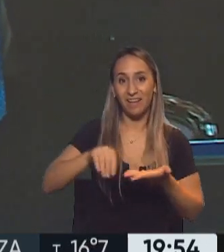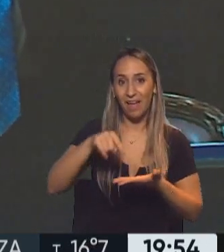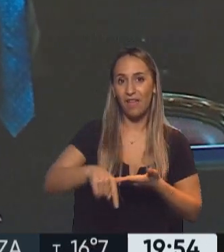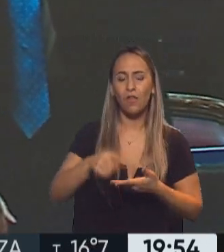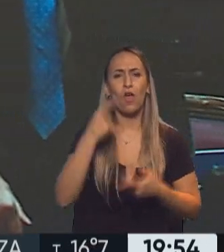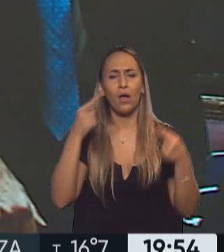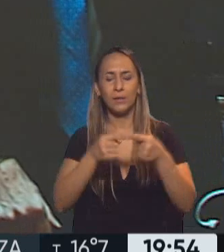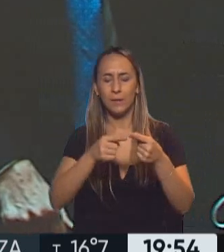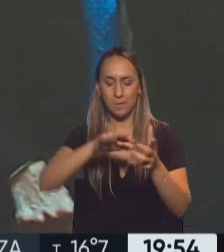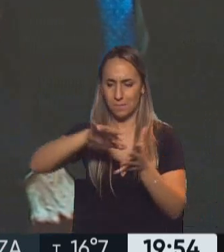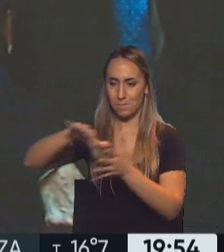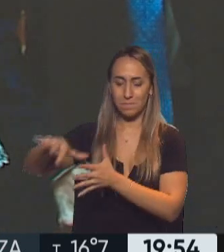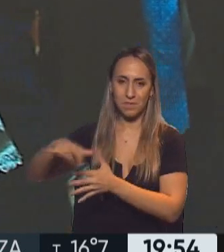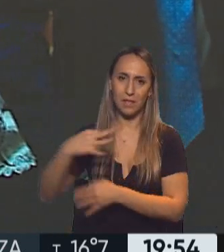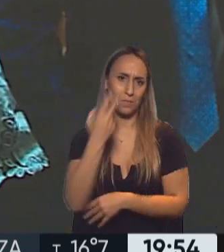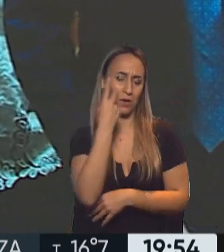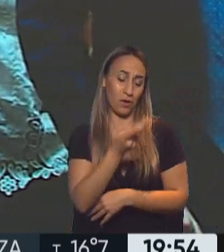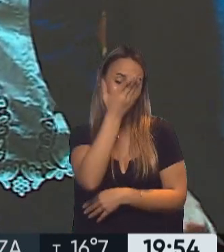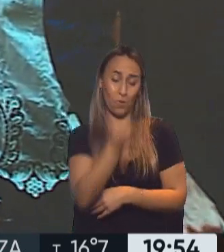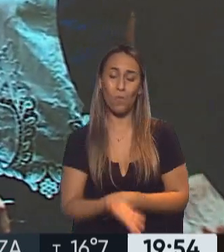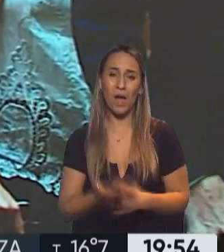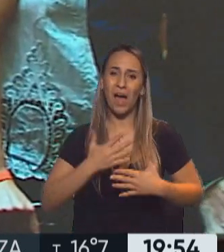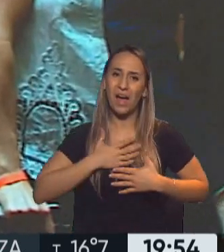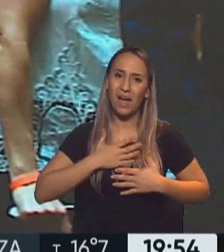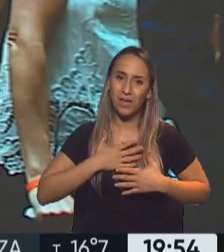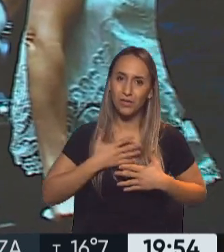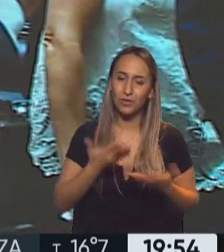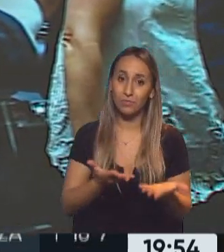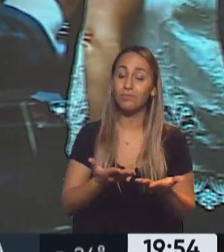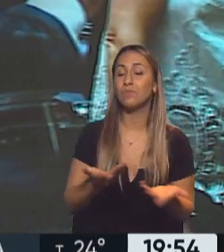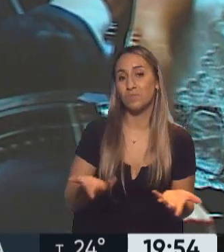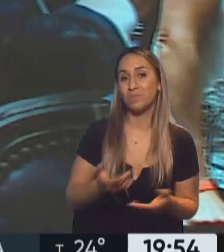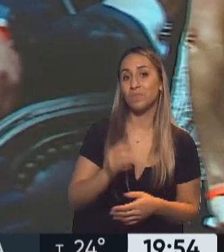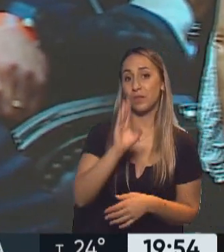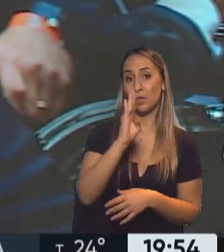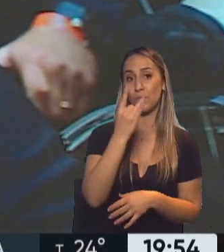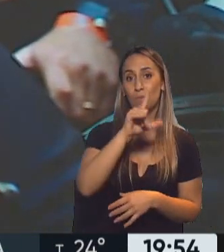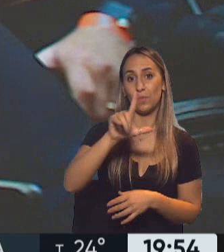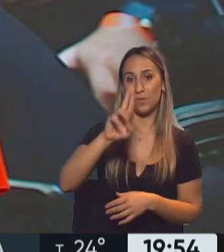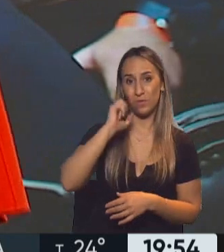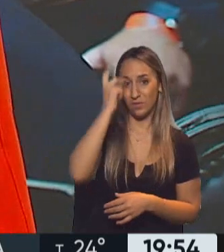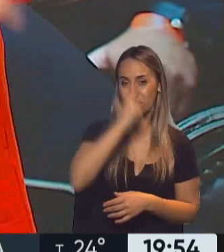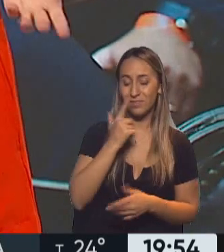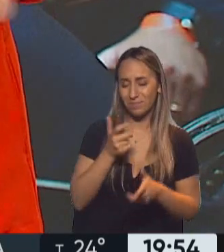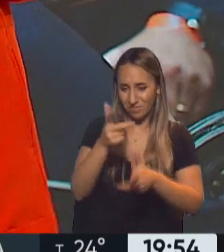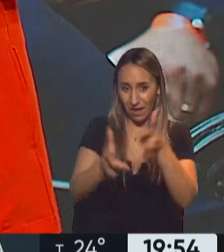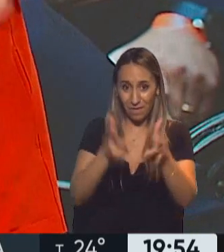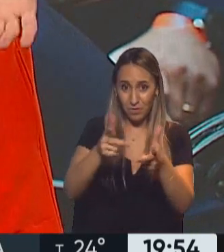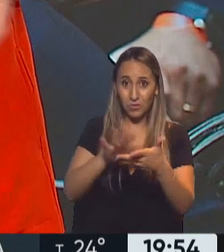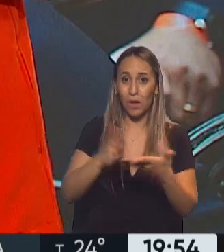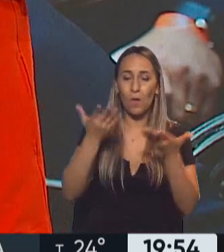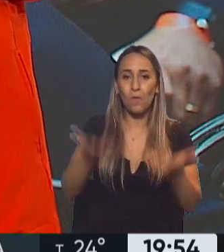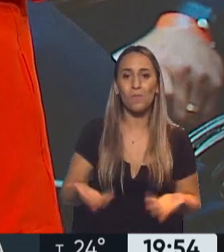hay que rescatar el costado humano. De eso estamos hablando, eso expone Bullrich y eso exponen también los referentes,